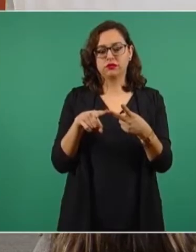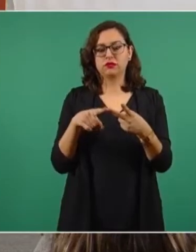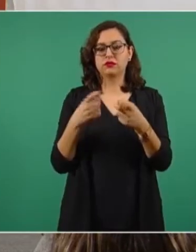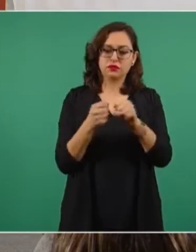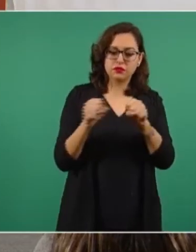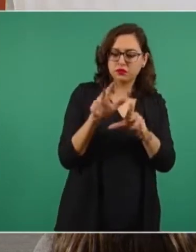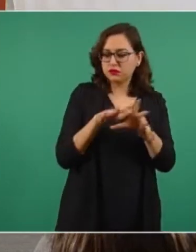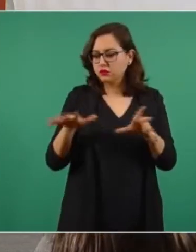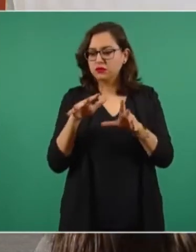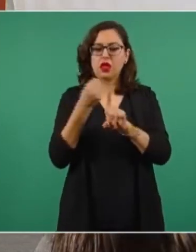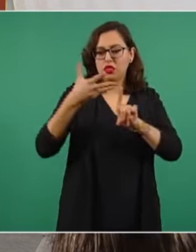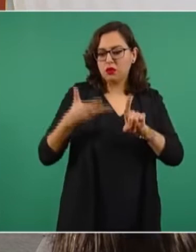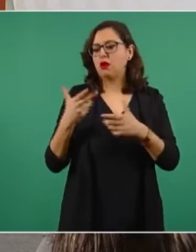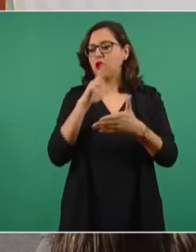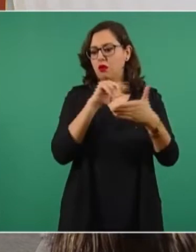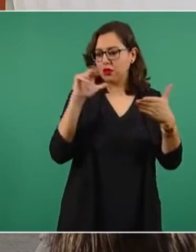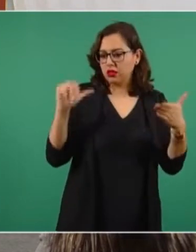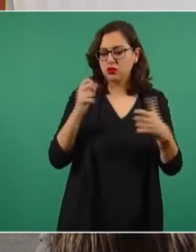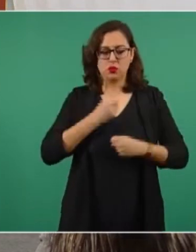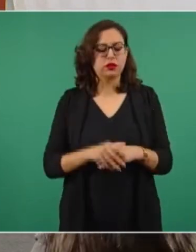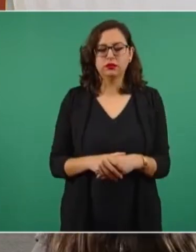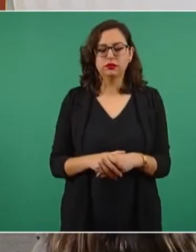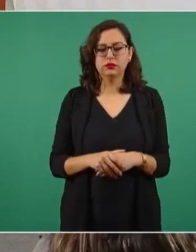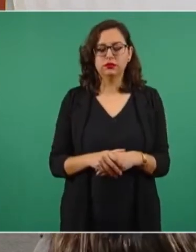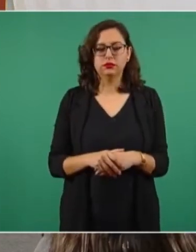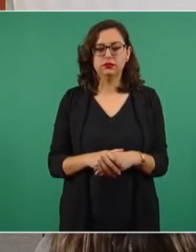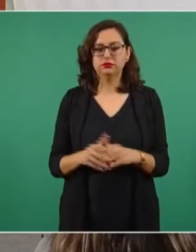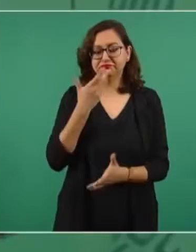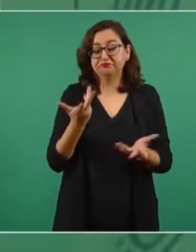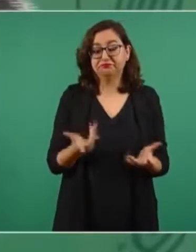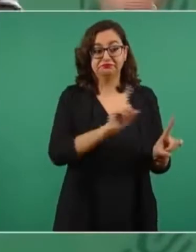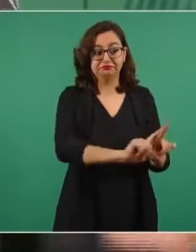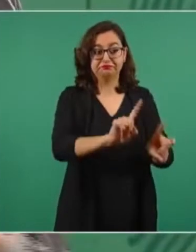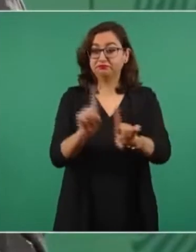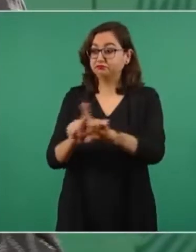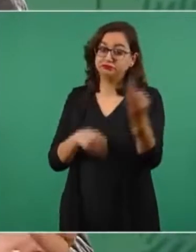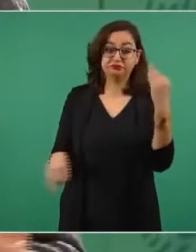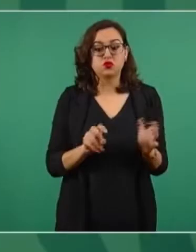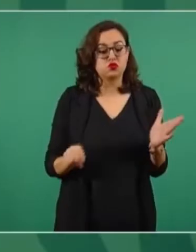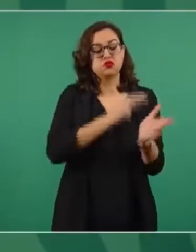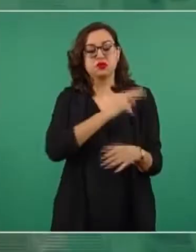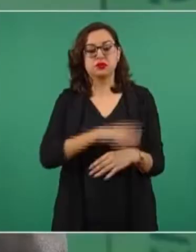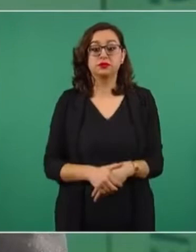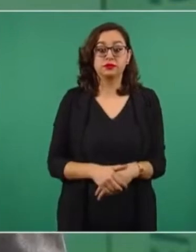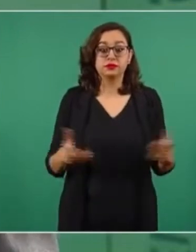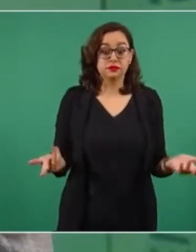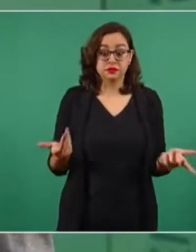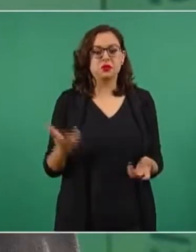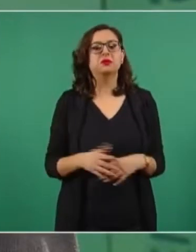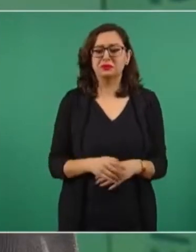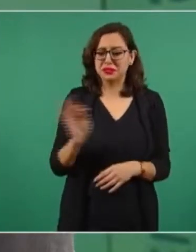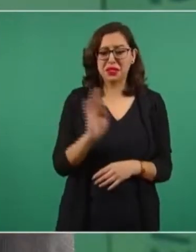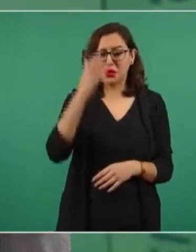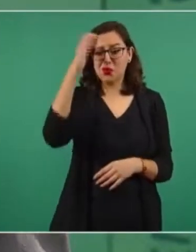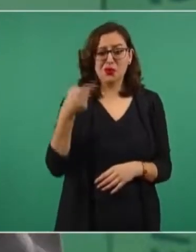sociólogos, antropólogos, pintores, poetas, literatos, todos. Y reconocen como jefes